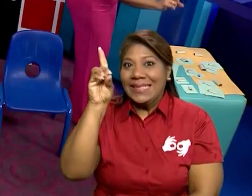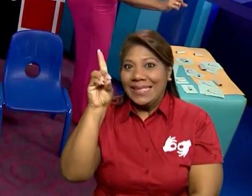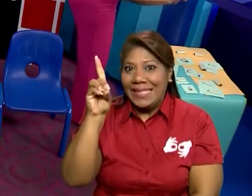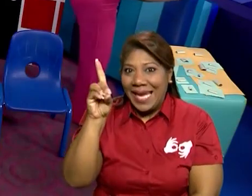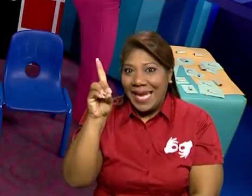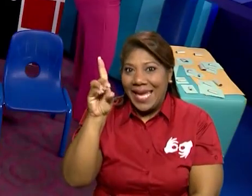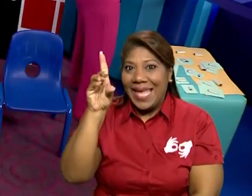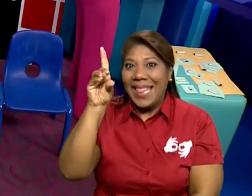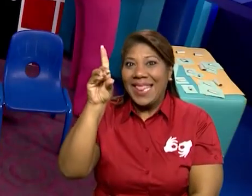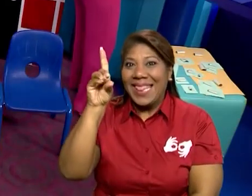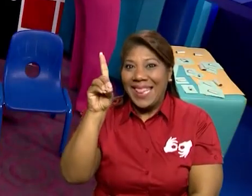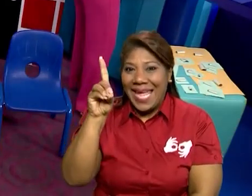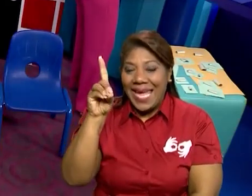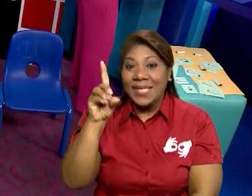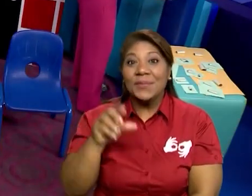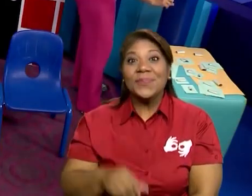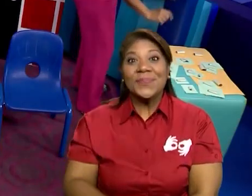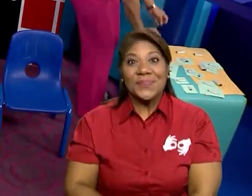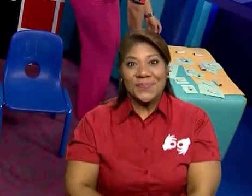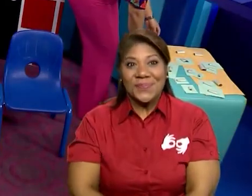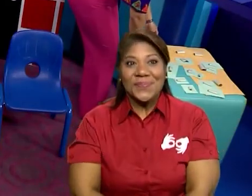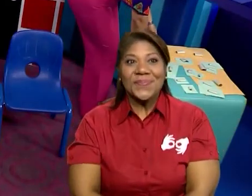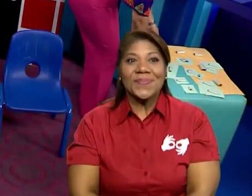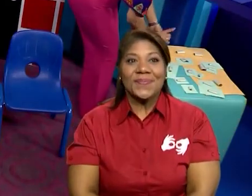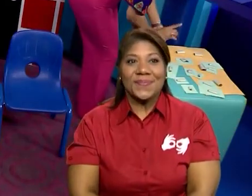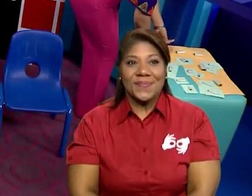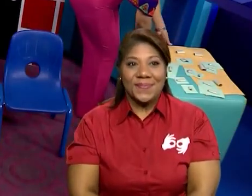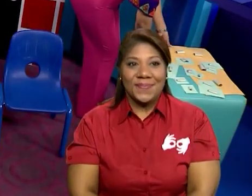Dos palabras que iniciaran con la D.